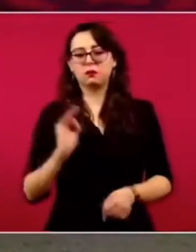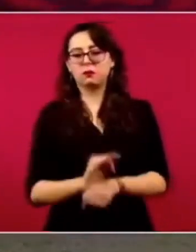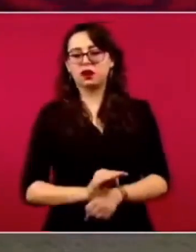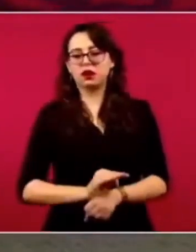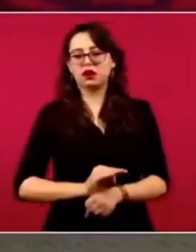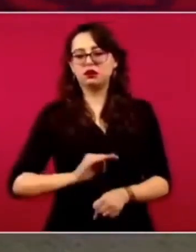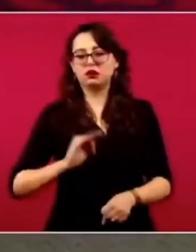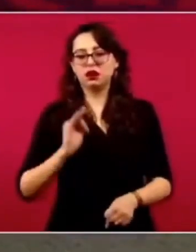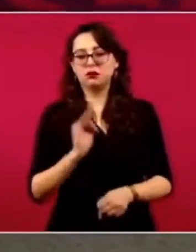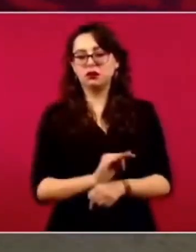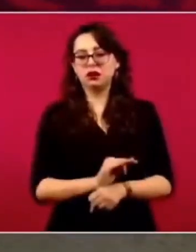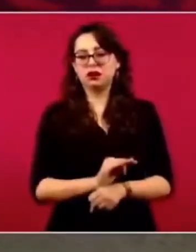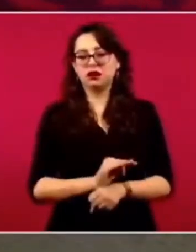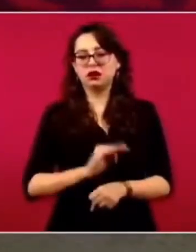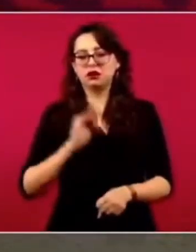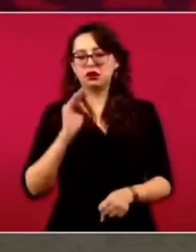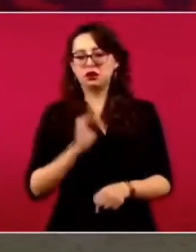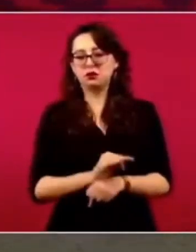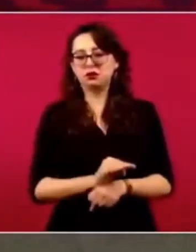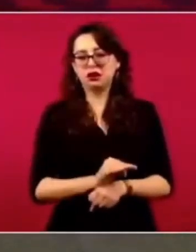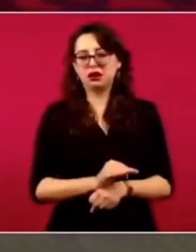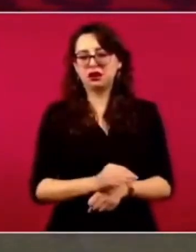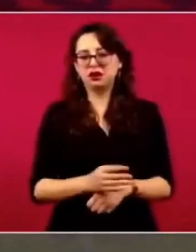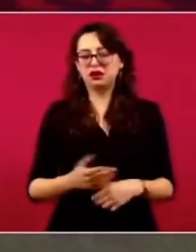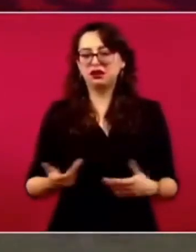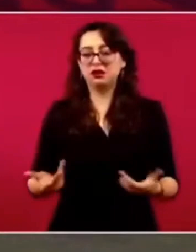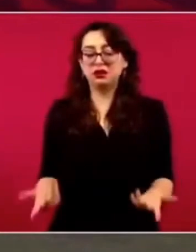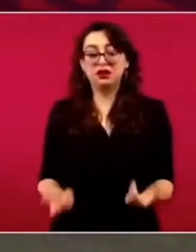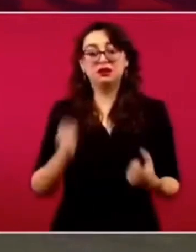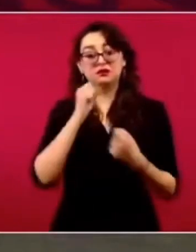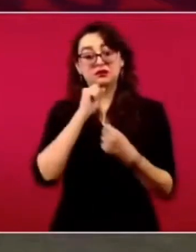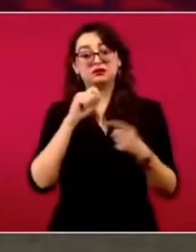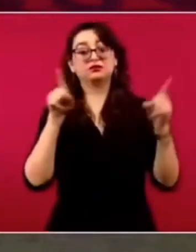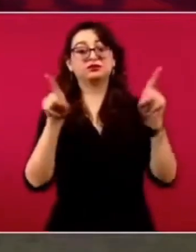pero a delincuentes de cuello blanco.